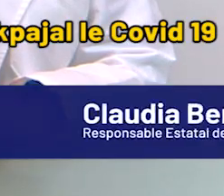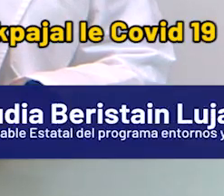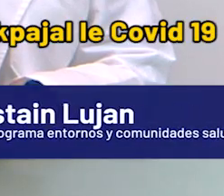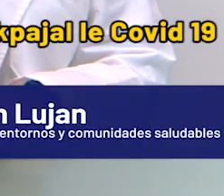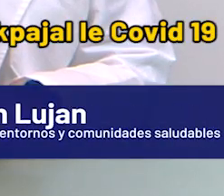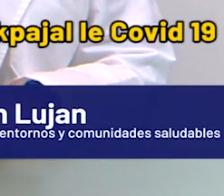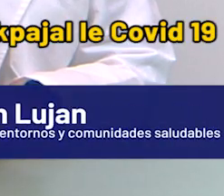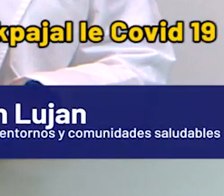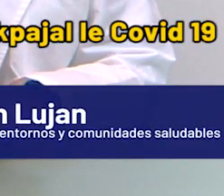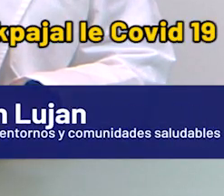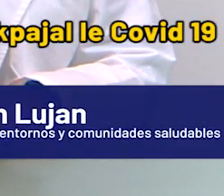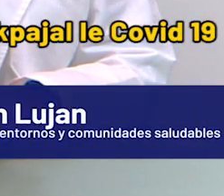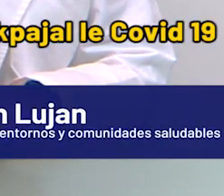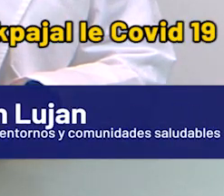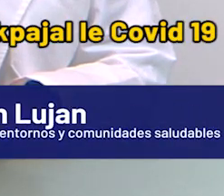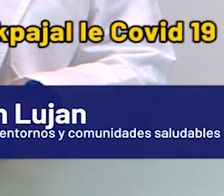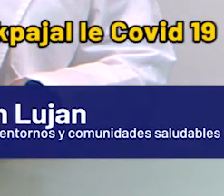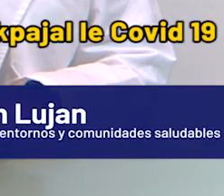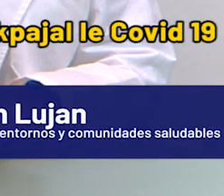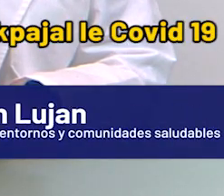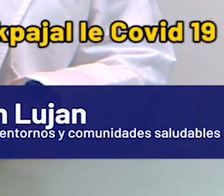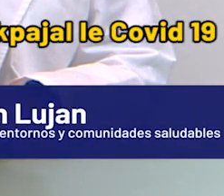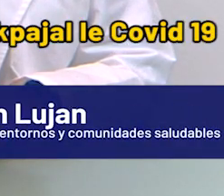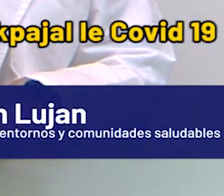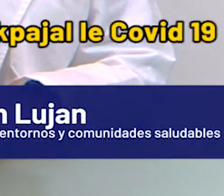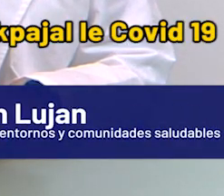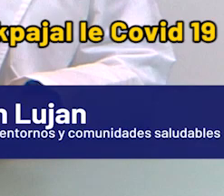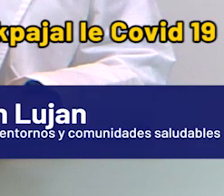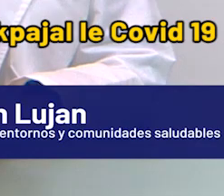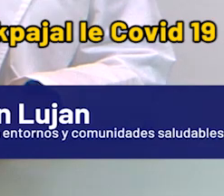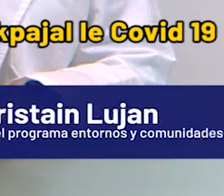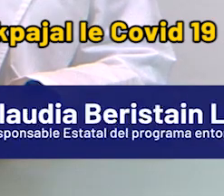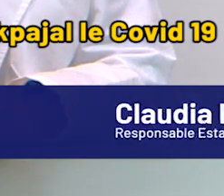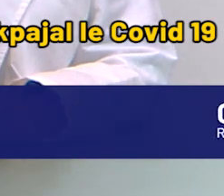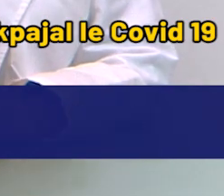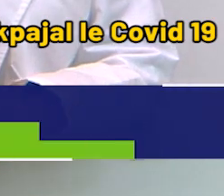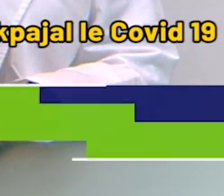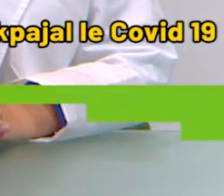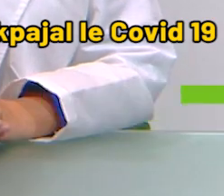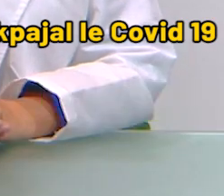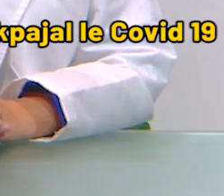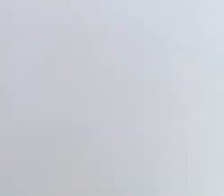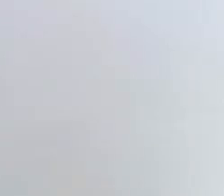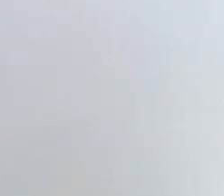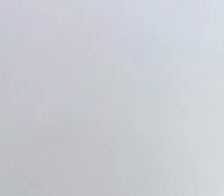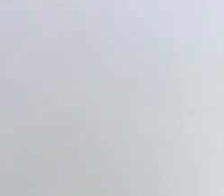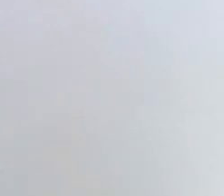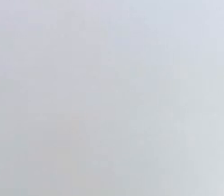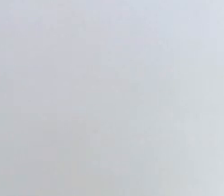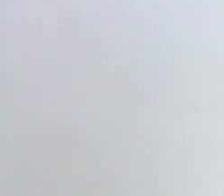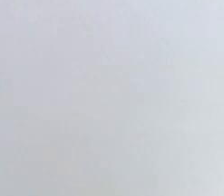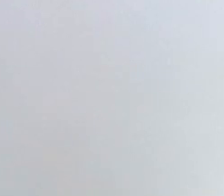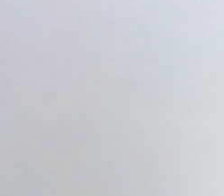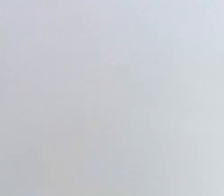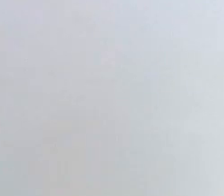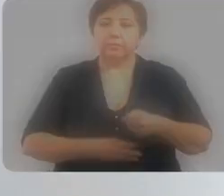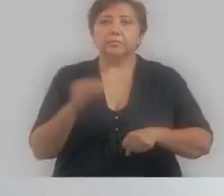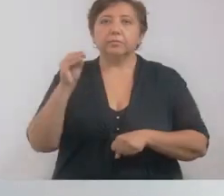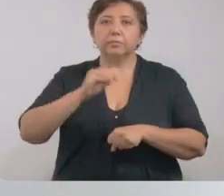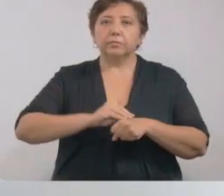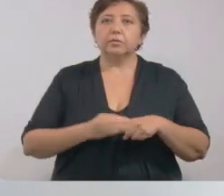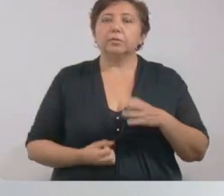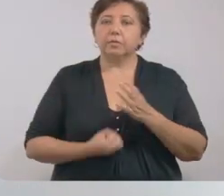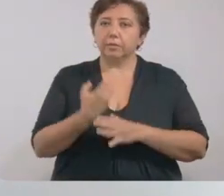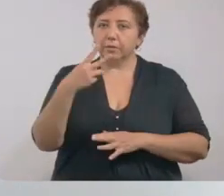Buenas tardes. Nos permitimos dar el informe diario relacionado con el COVID-19. Adelante, doctora. Muchas gracias, doctora. Buenas tardes. Se han